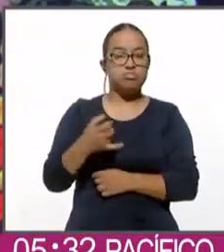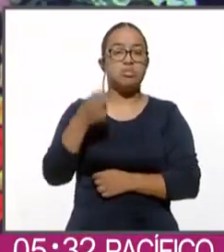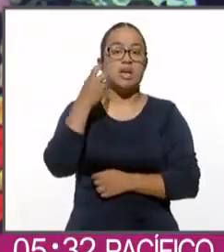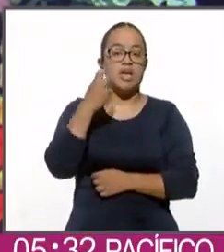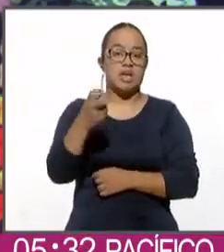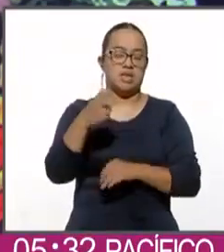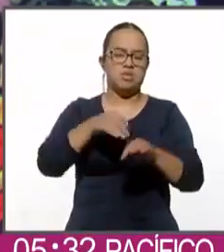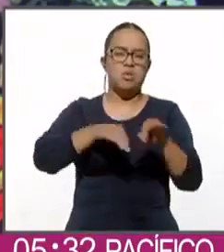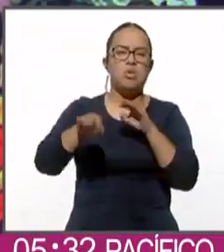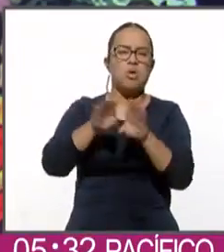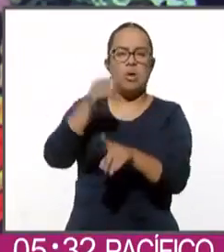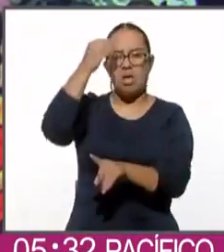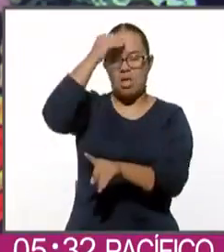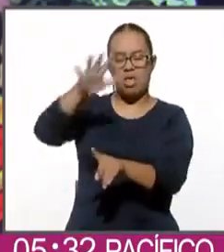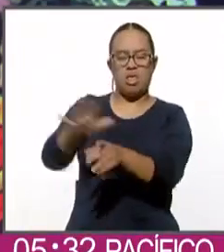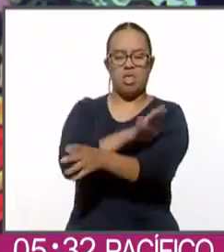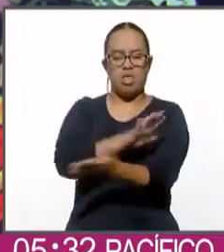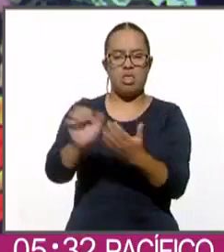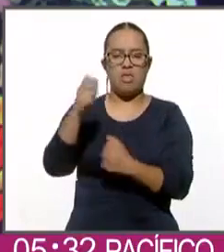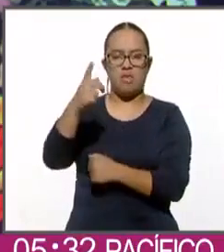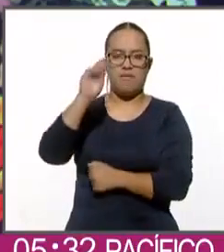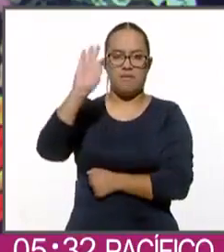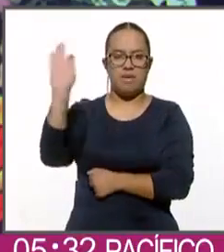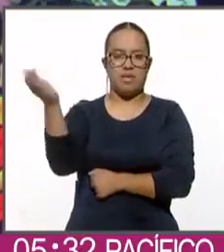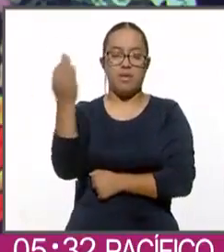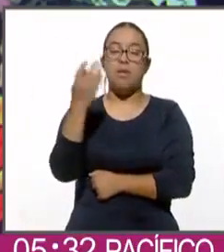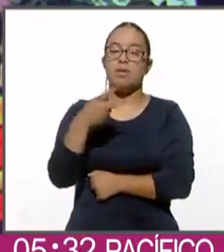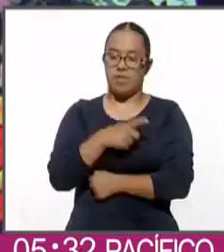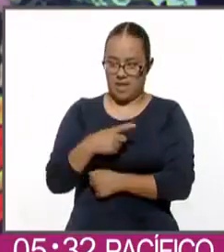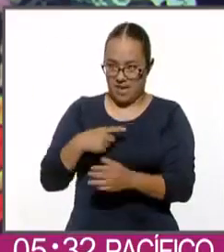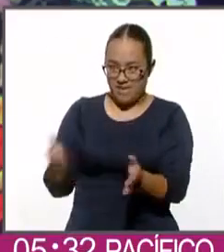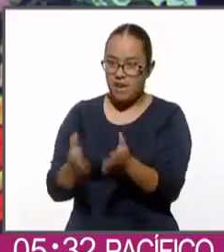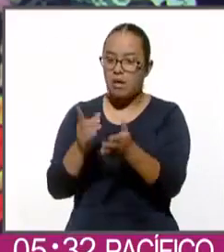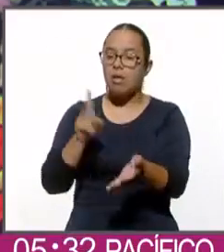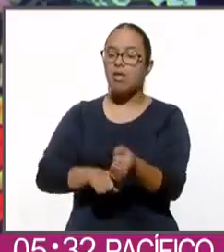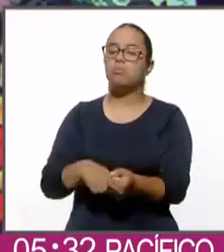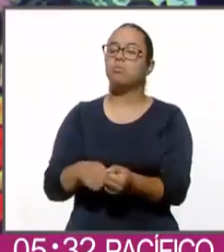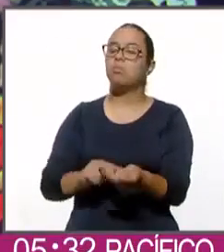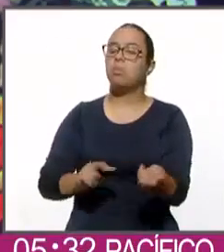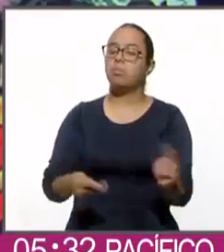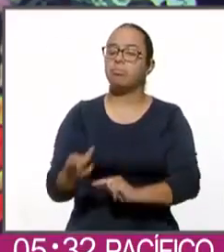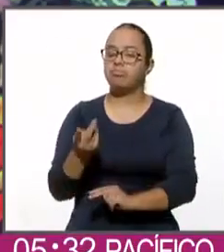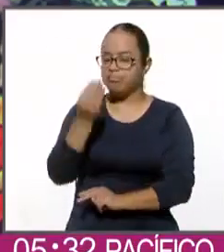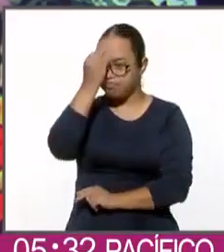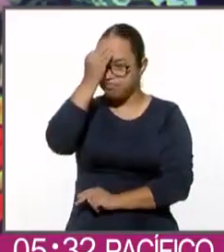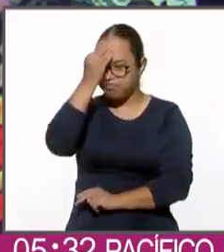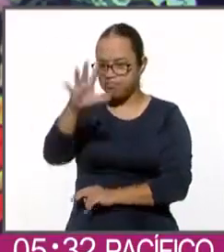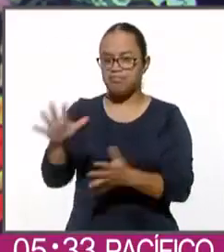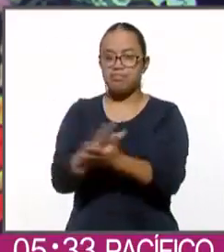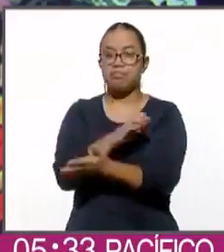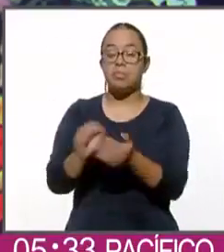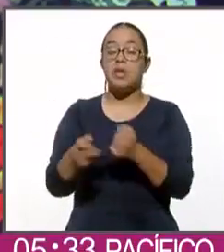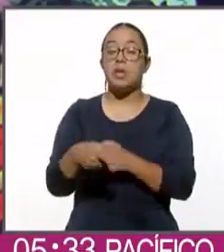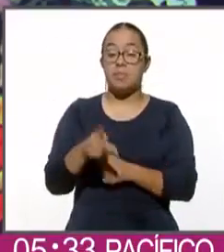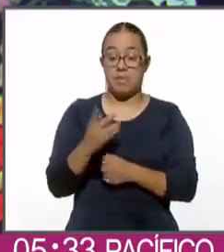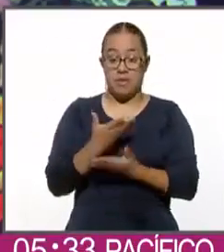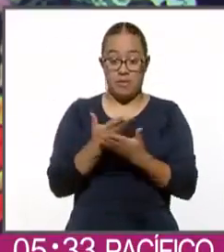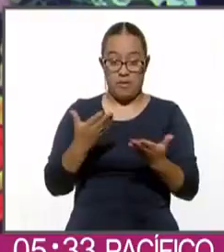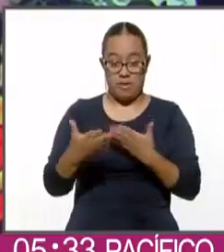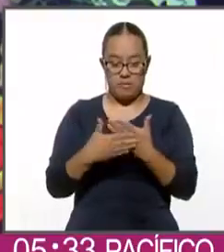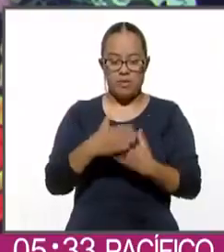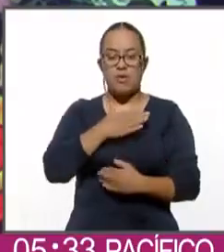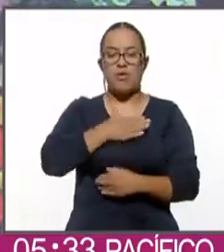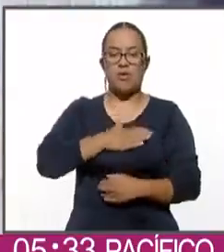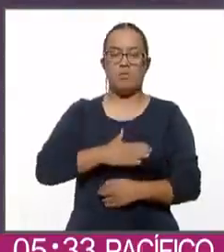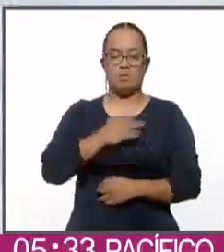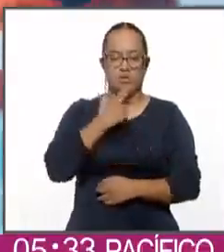constantemente saboteado por su federación, la misma que debería impulsarlos. Pero finalmente parece que la justicia está por llegar. Aquí la historia.